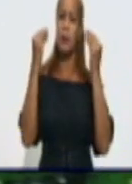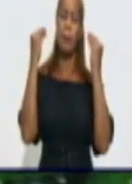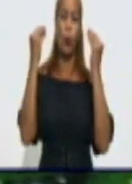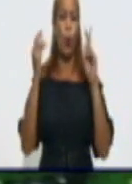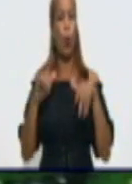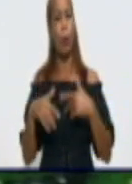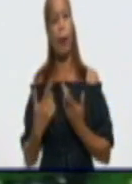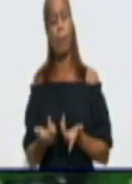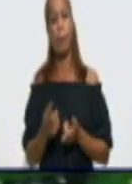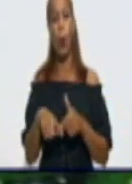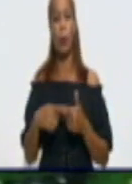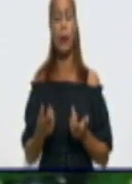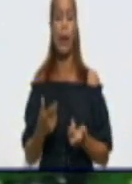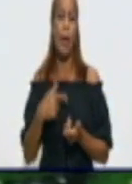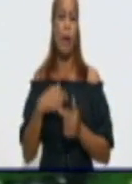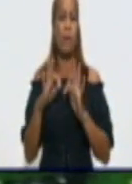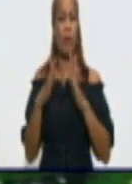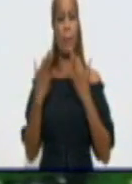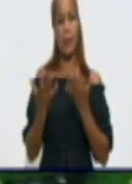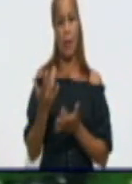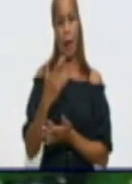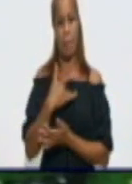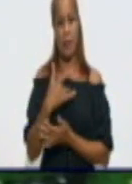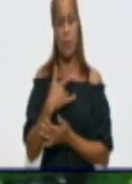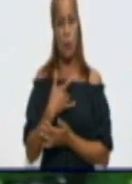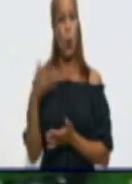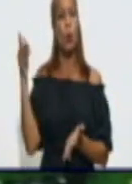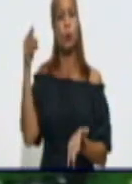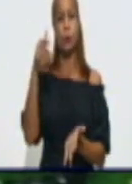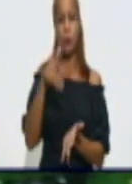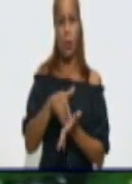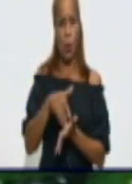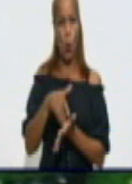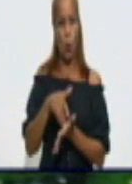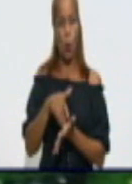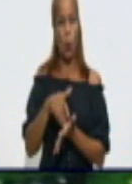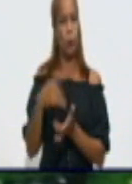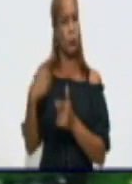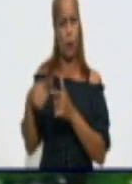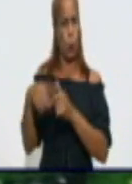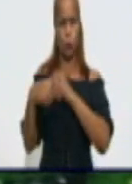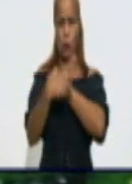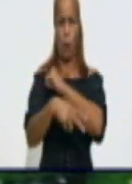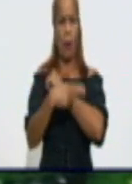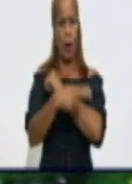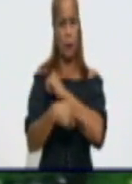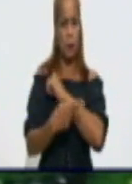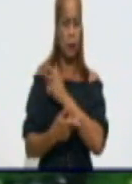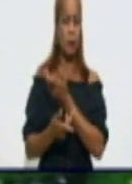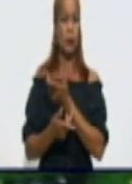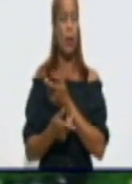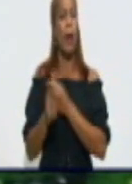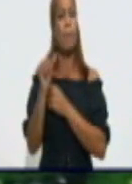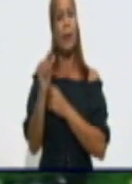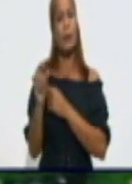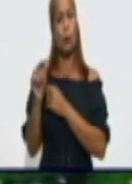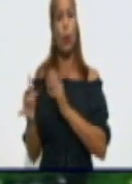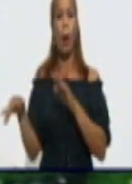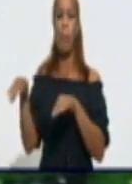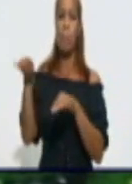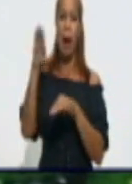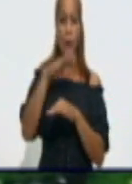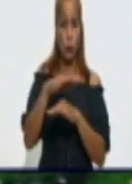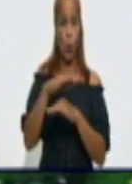mío que viene del exterior es una persona mayor, porque el familiar mío que viene del exterior